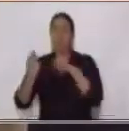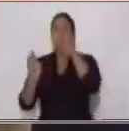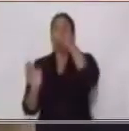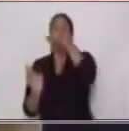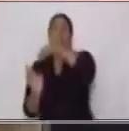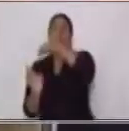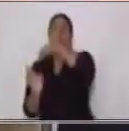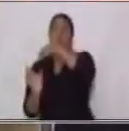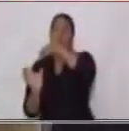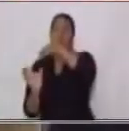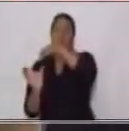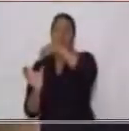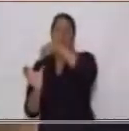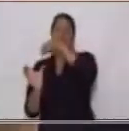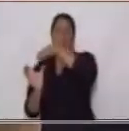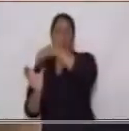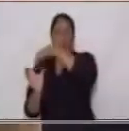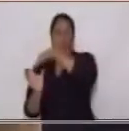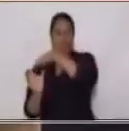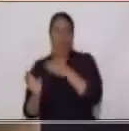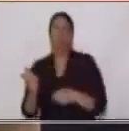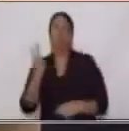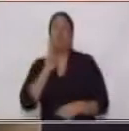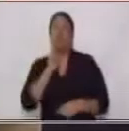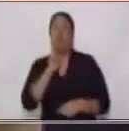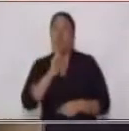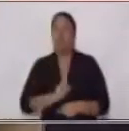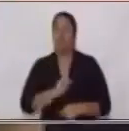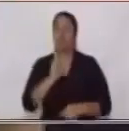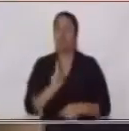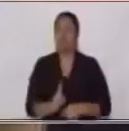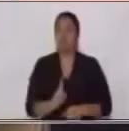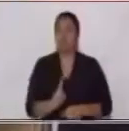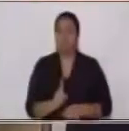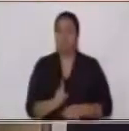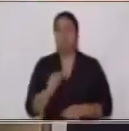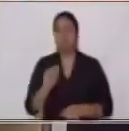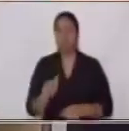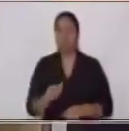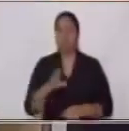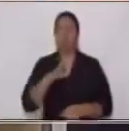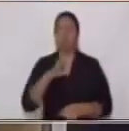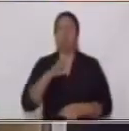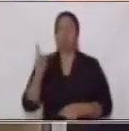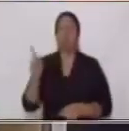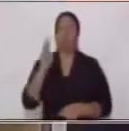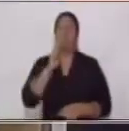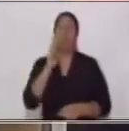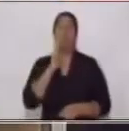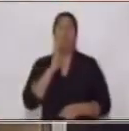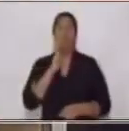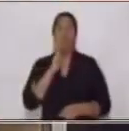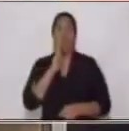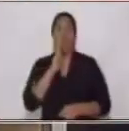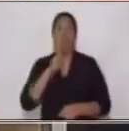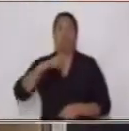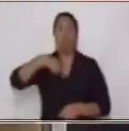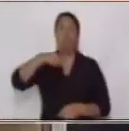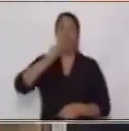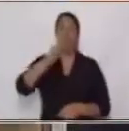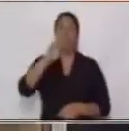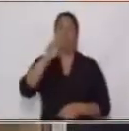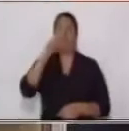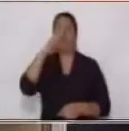que en este caso es pasado un verbo también en participio y el complemento agente y en este caso